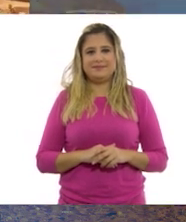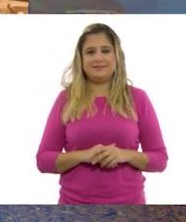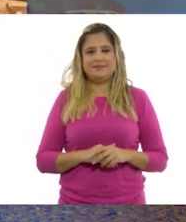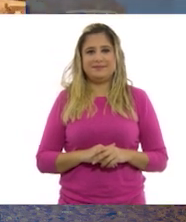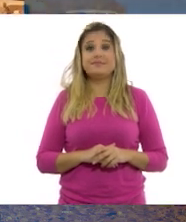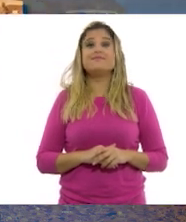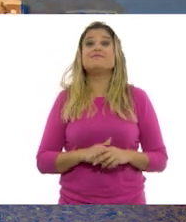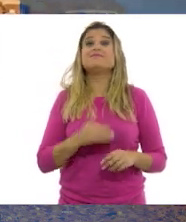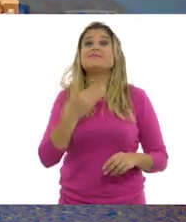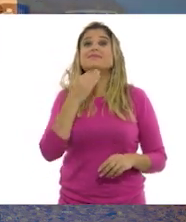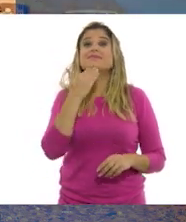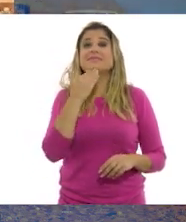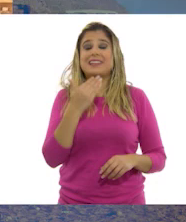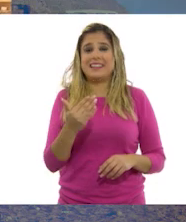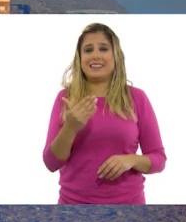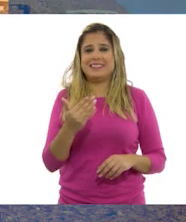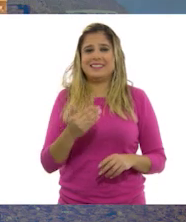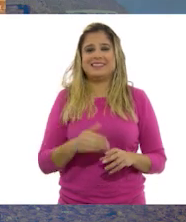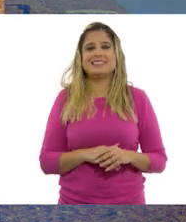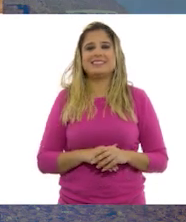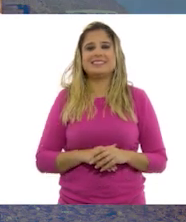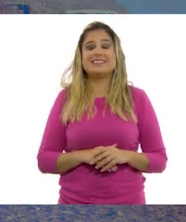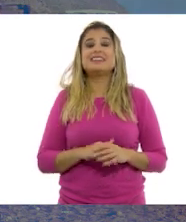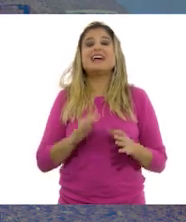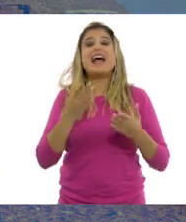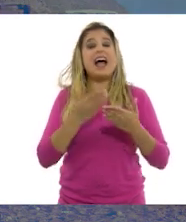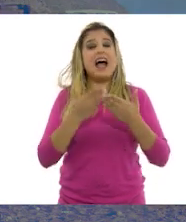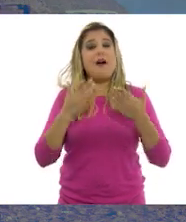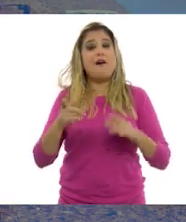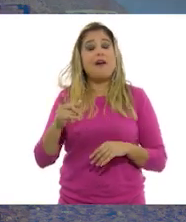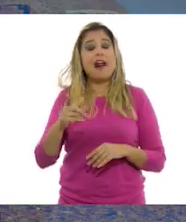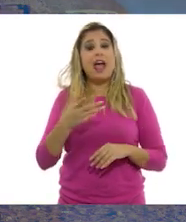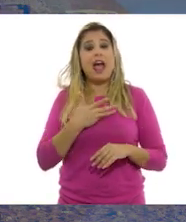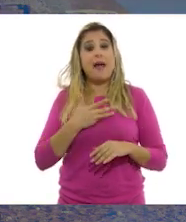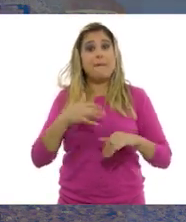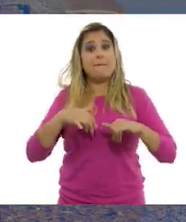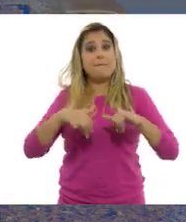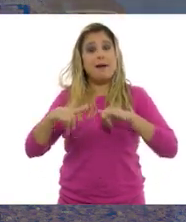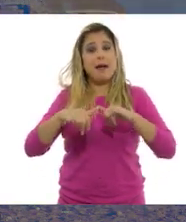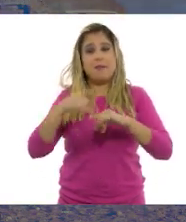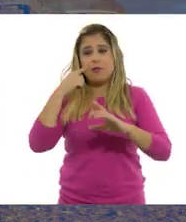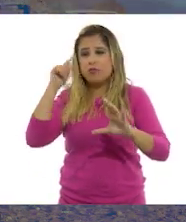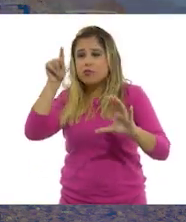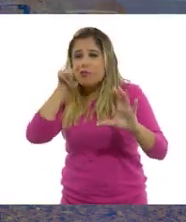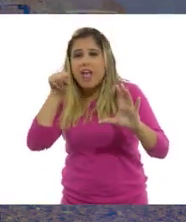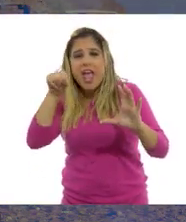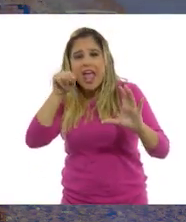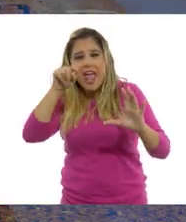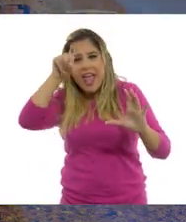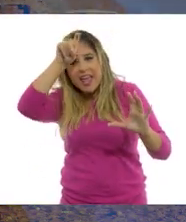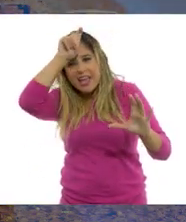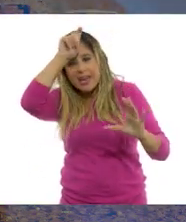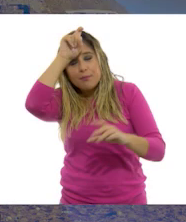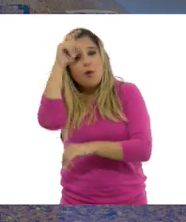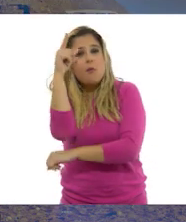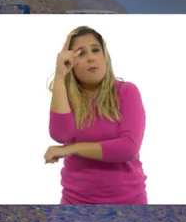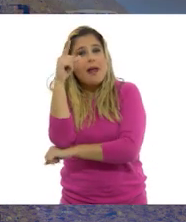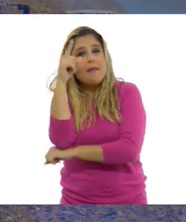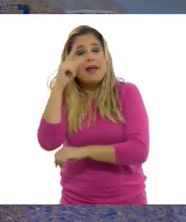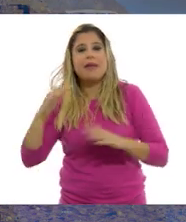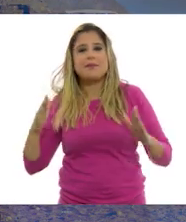Muy bien. Aquí ya tenemos el mapa. País, Egipto, monumento o lugar, pirámides.